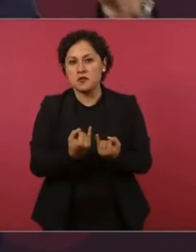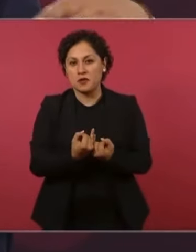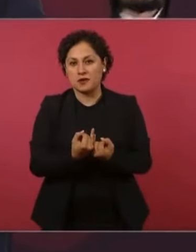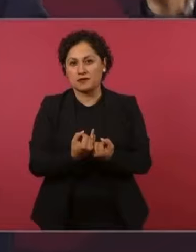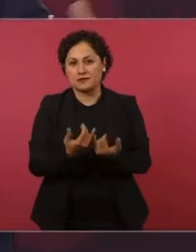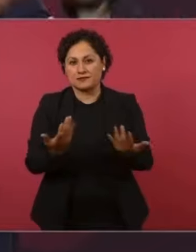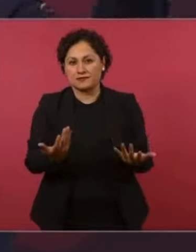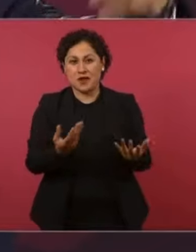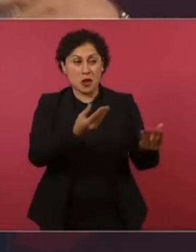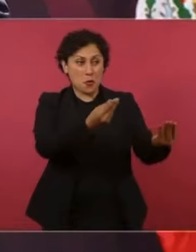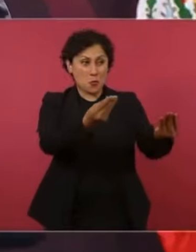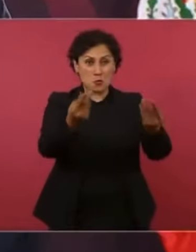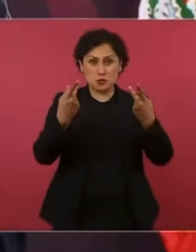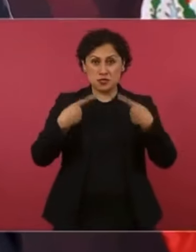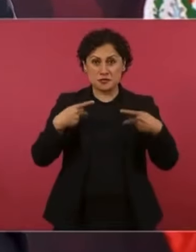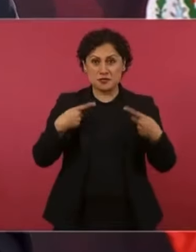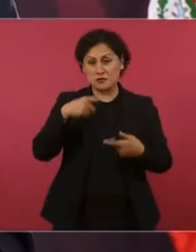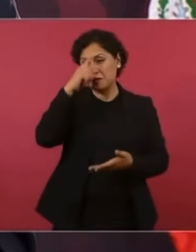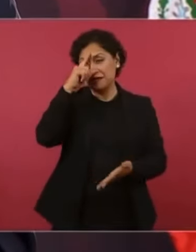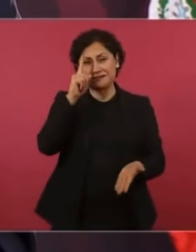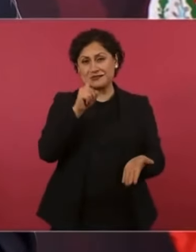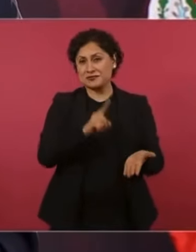podía transformar de manera pacífica,